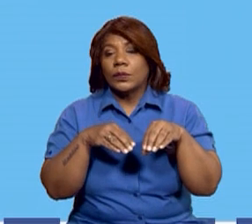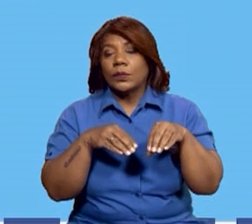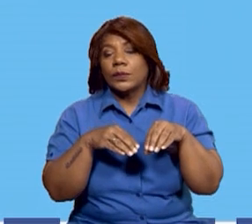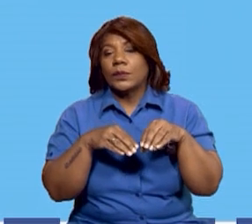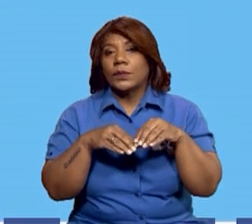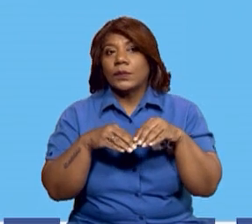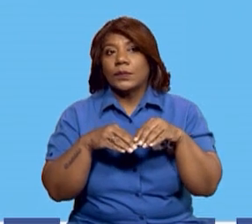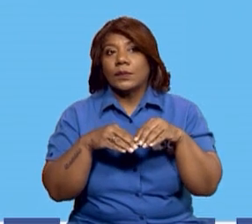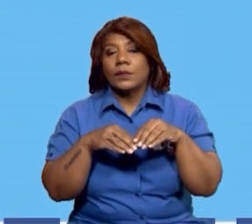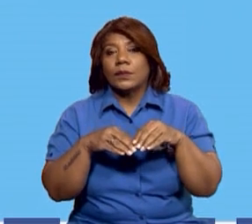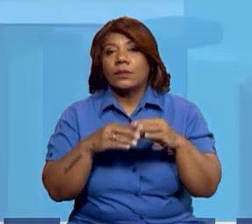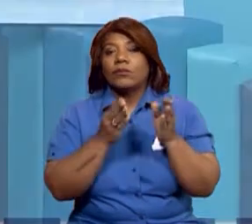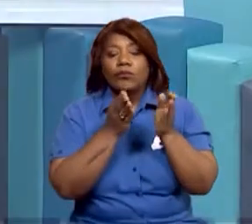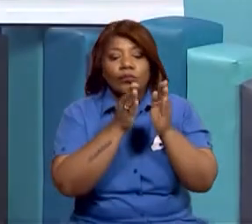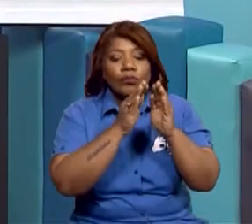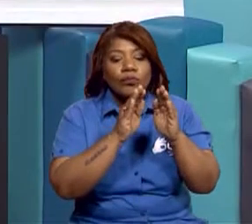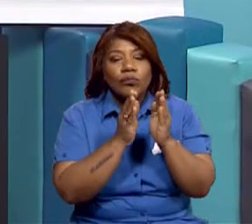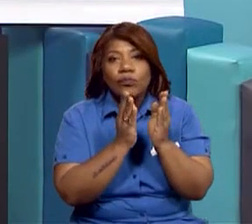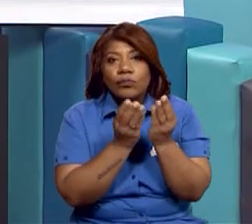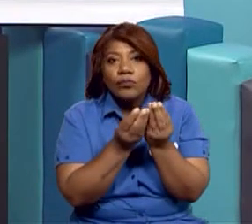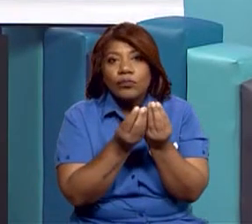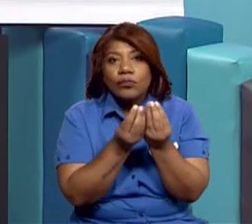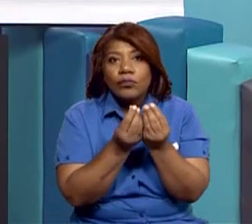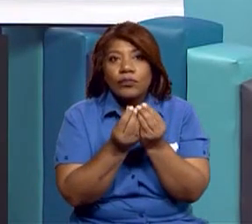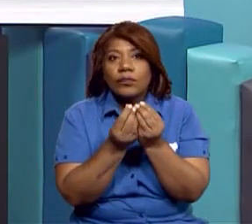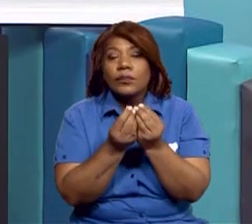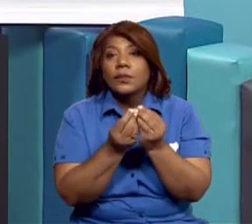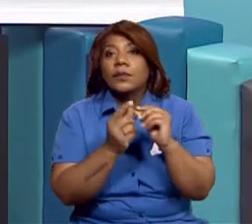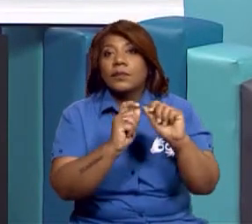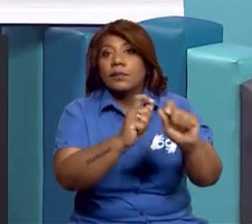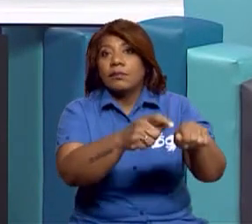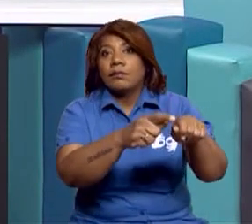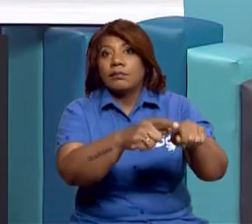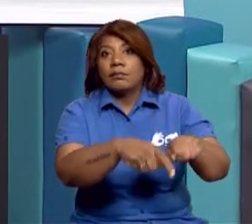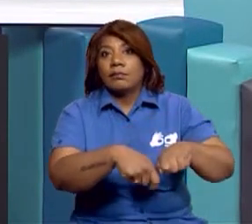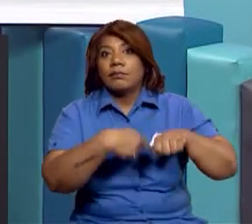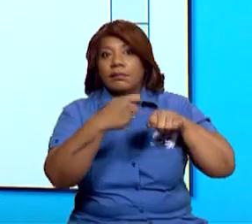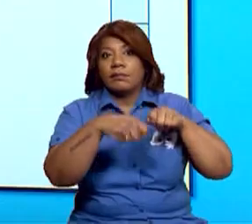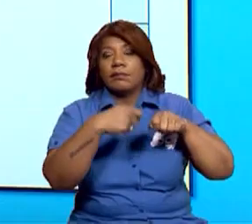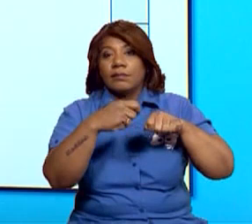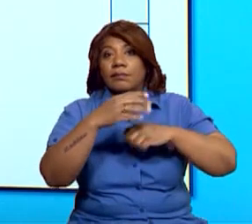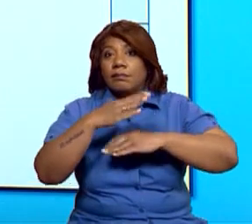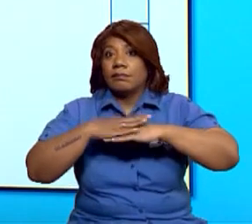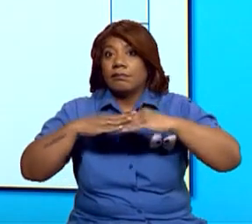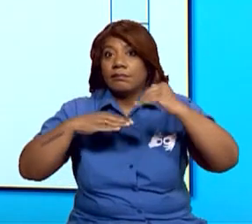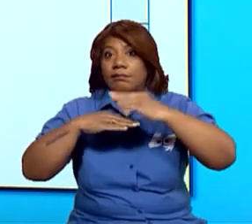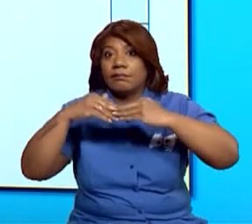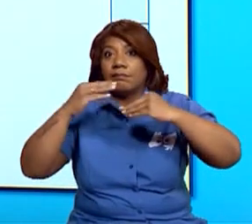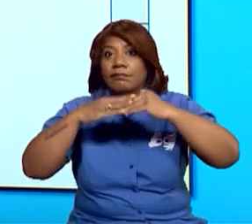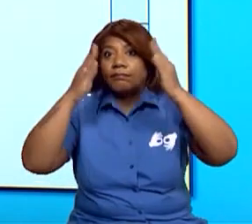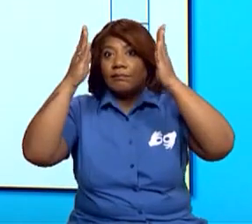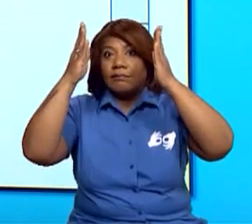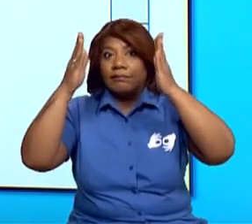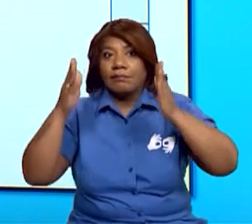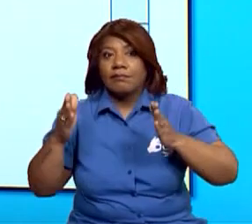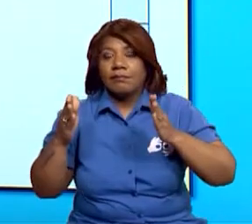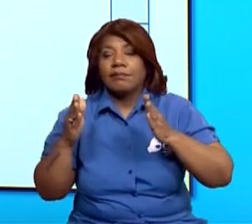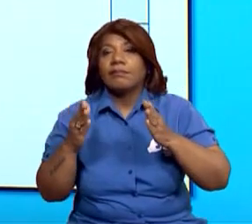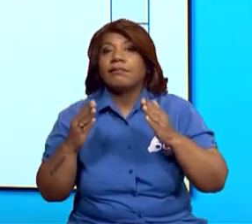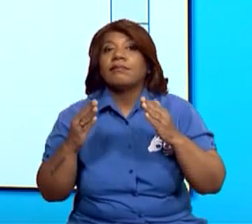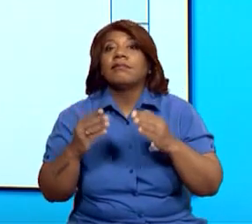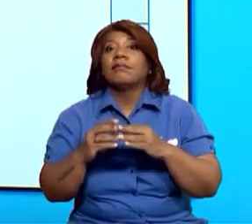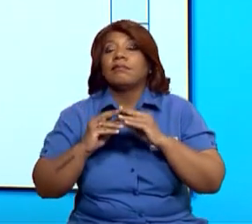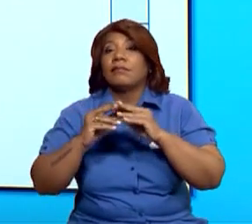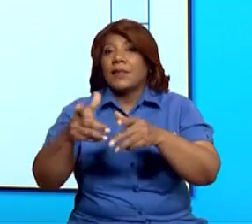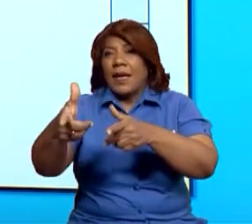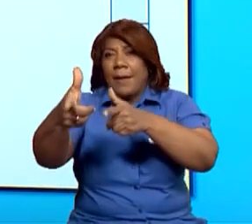Tenemos la artesanía, la pesca, la construcción, tenemos casa, comercio,